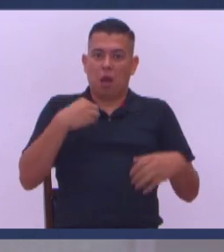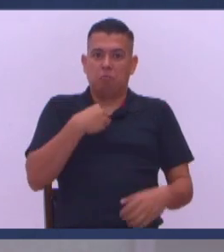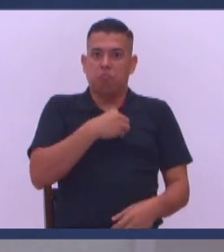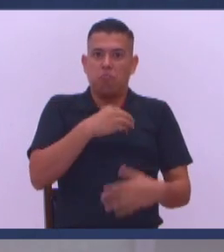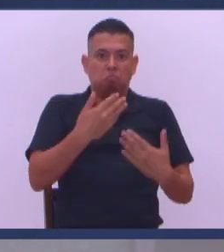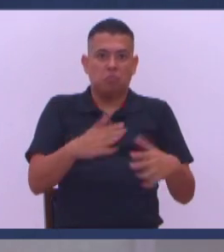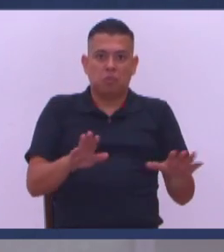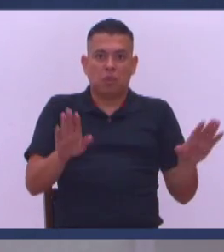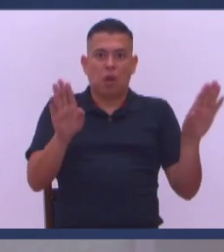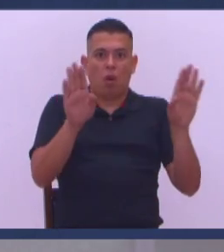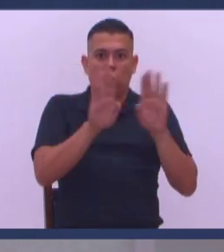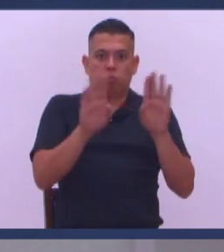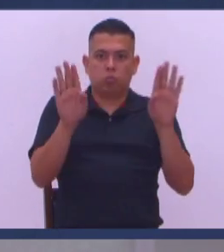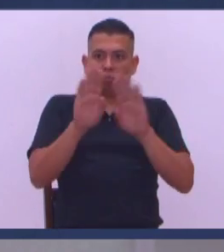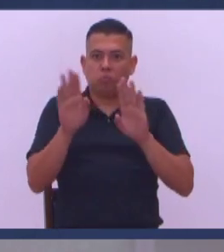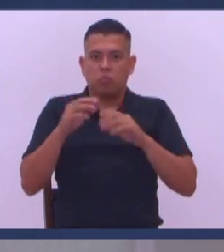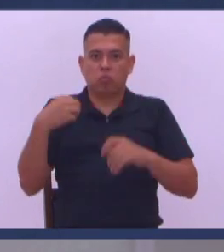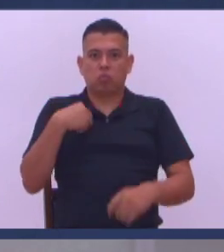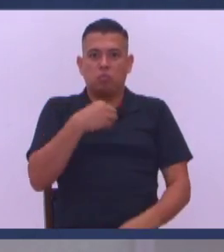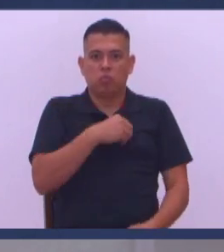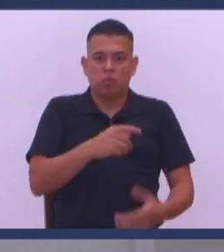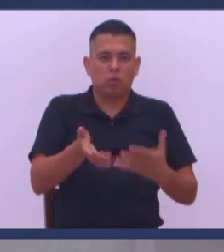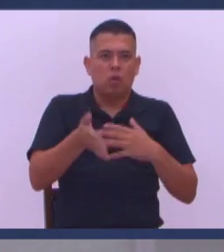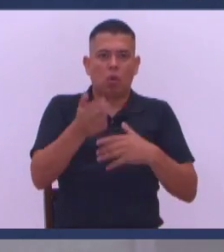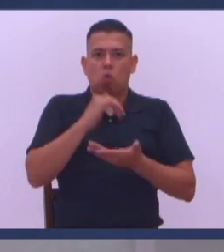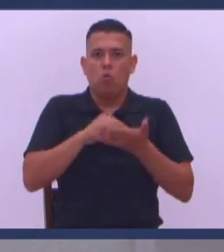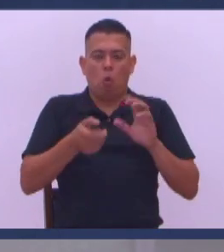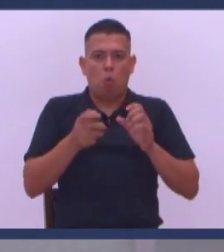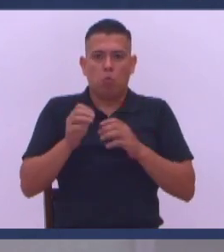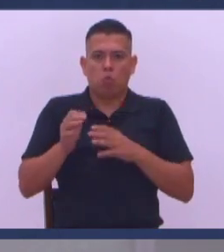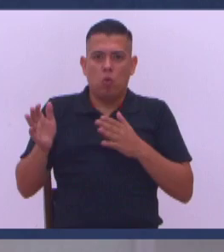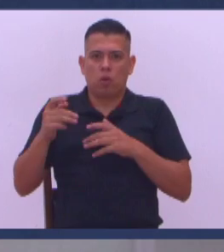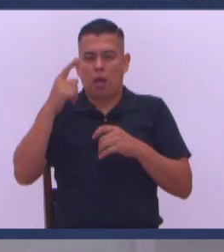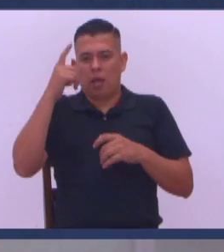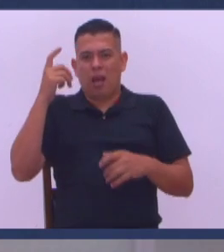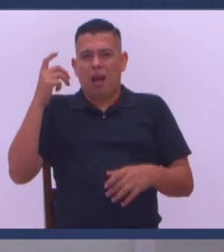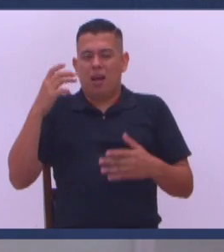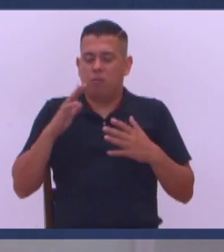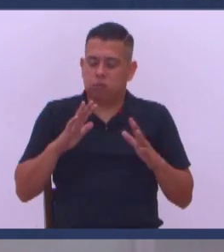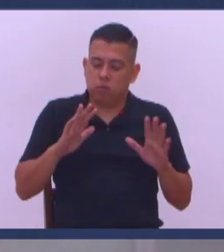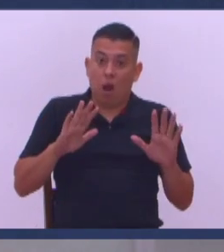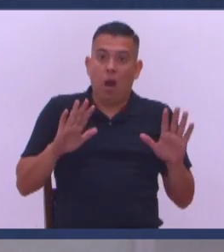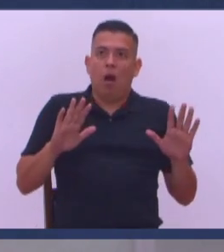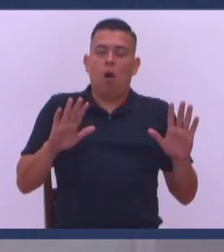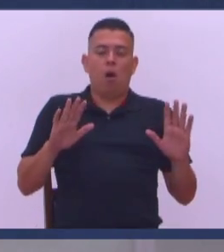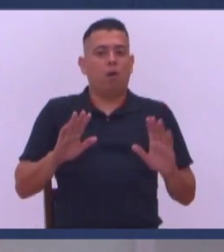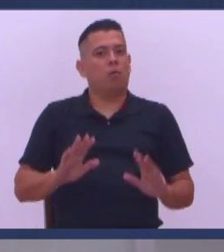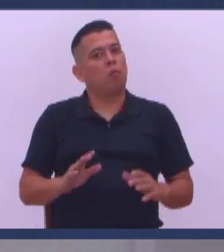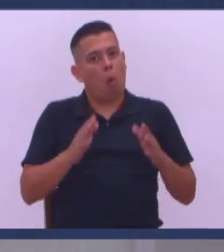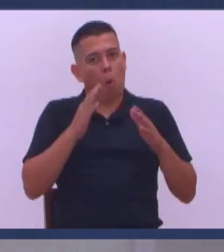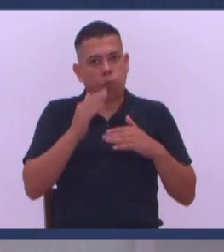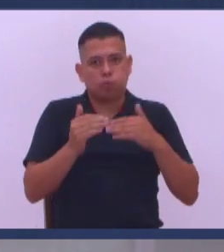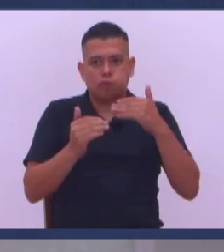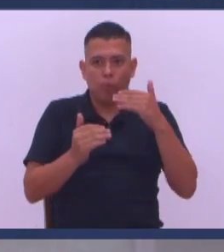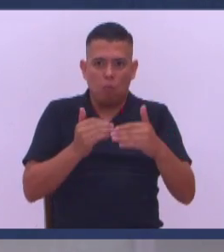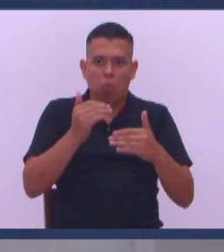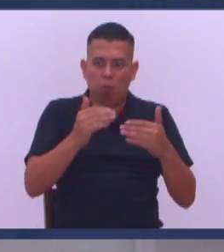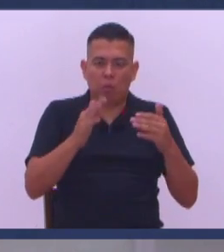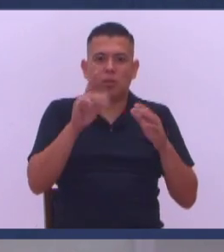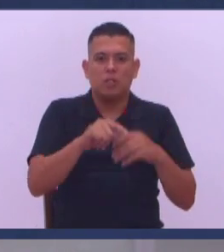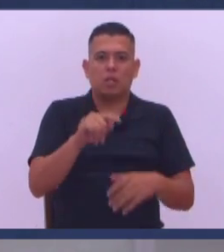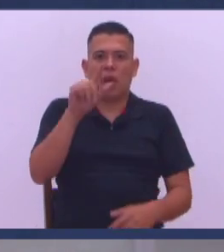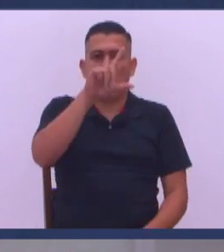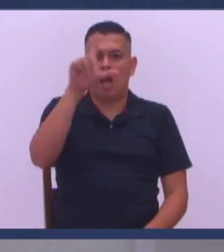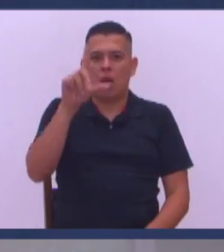emergencia están cerrando Ya los médicos están tratando de recuperar el sueño perdido Y ha ido por etapas atacando, está en